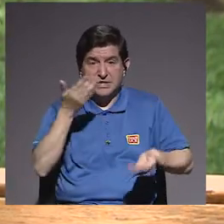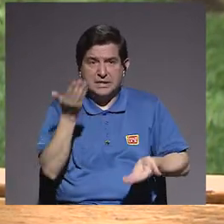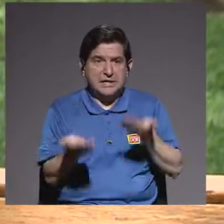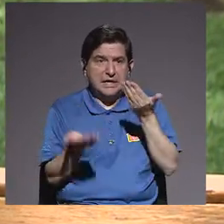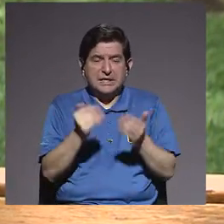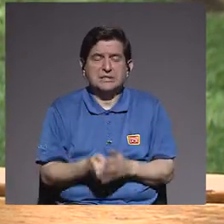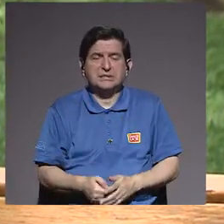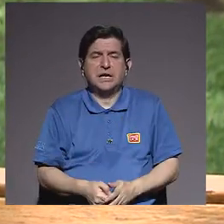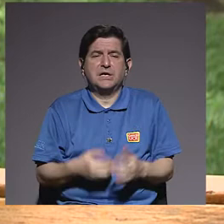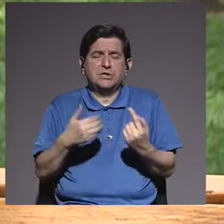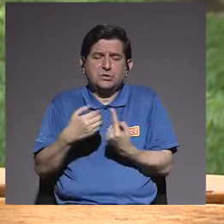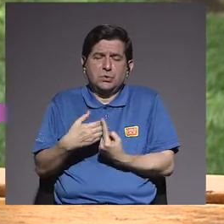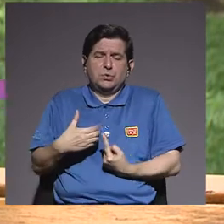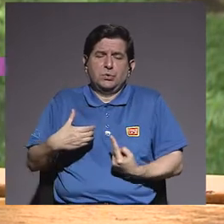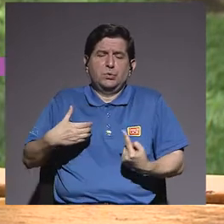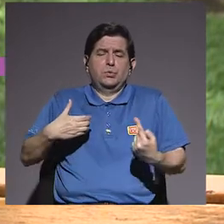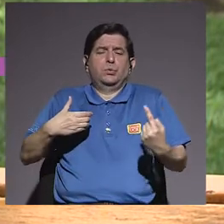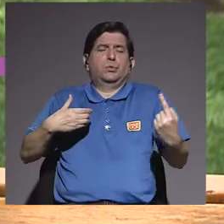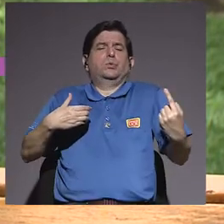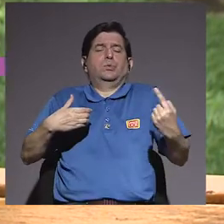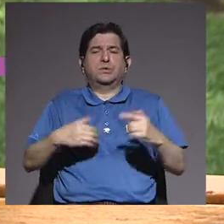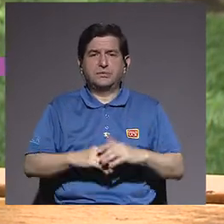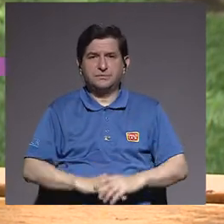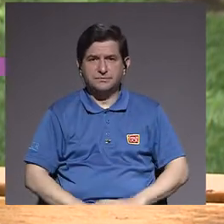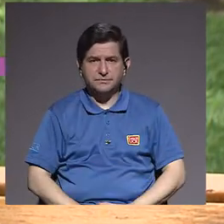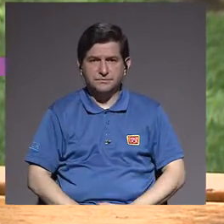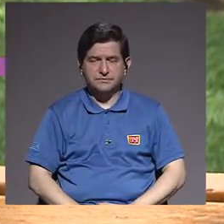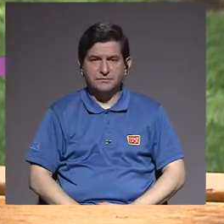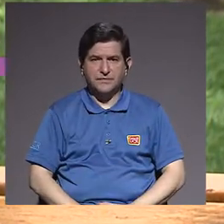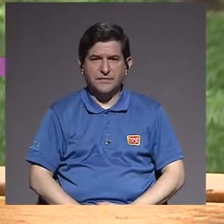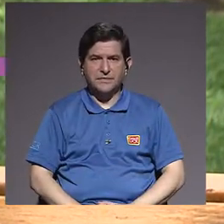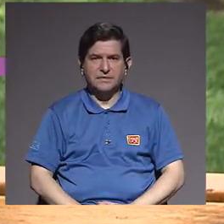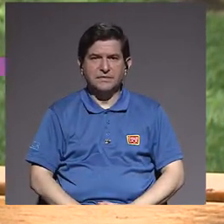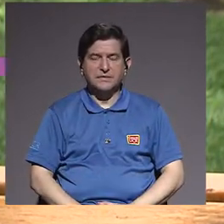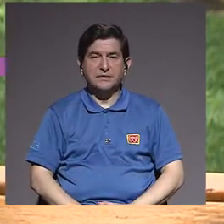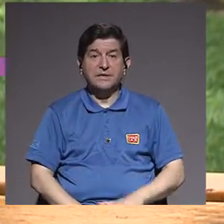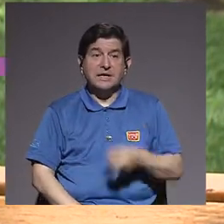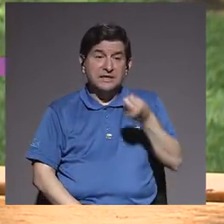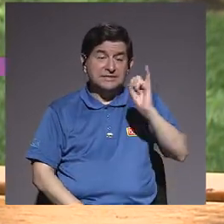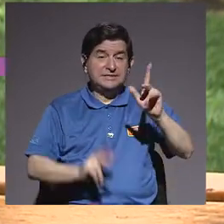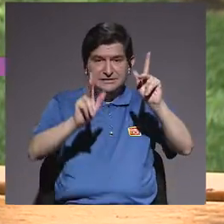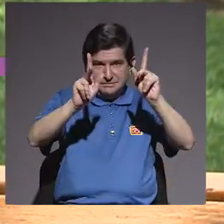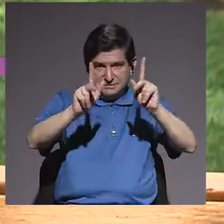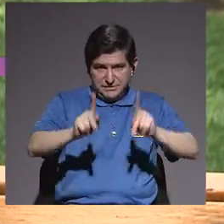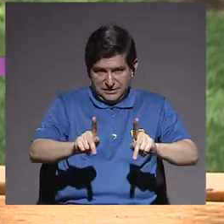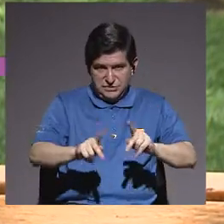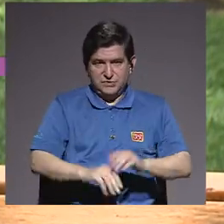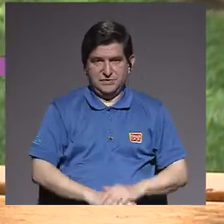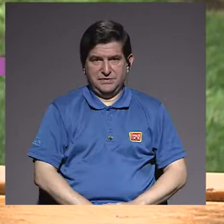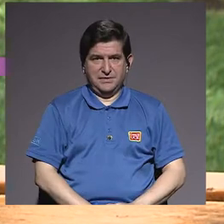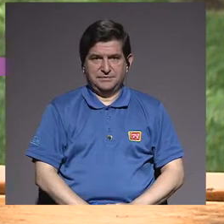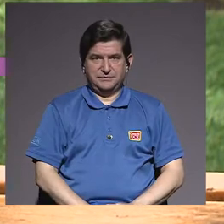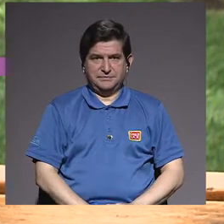un poco aislados. Y si está la persona